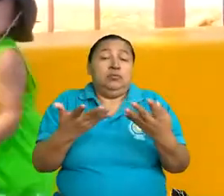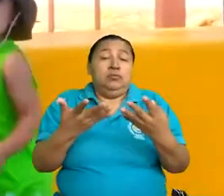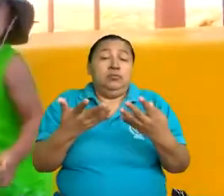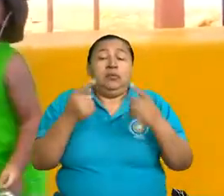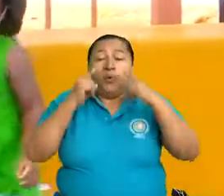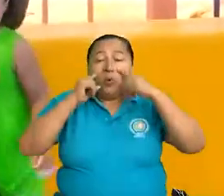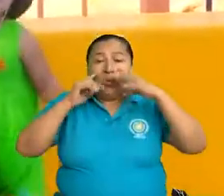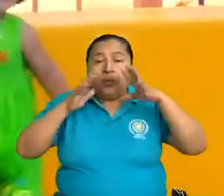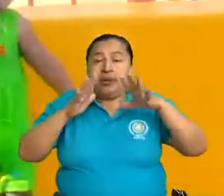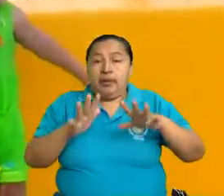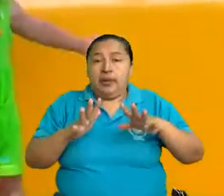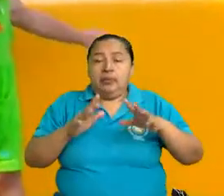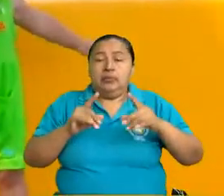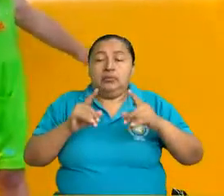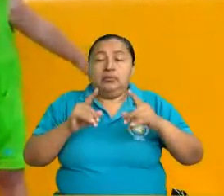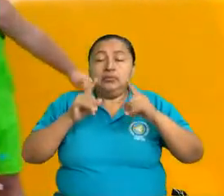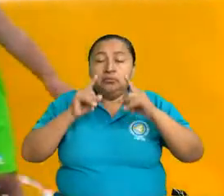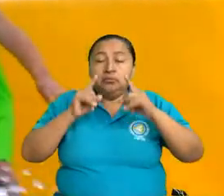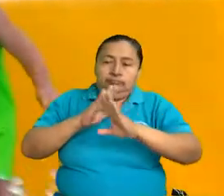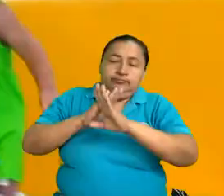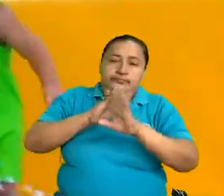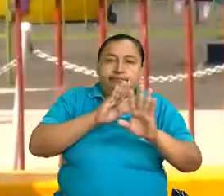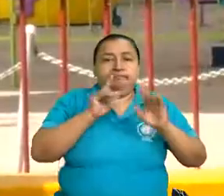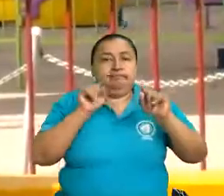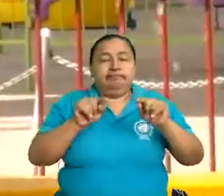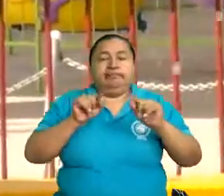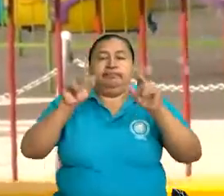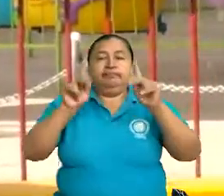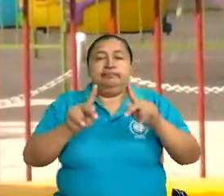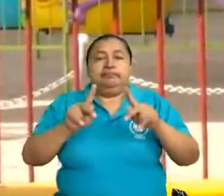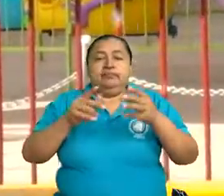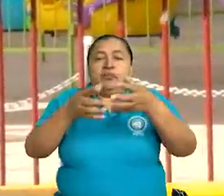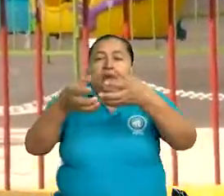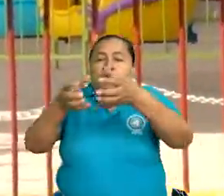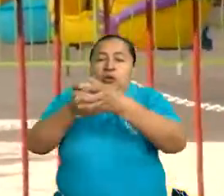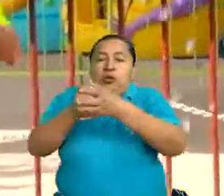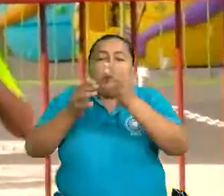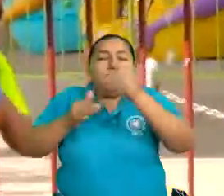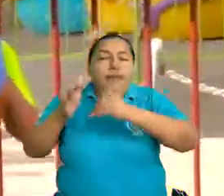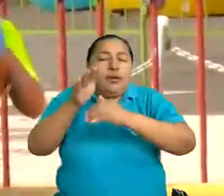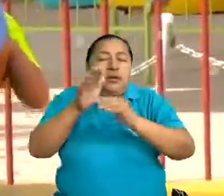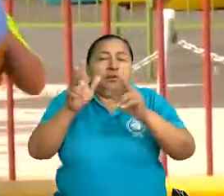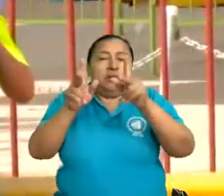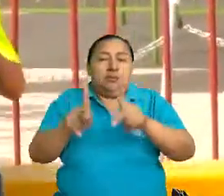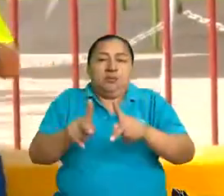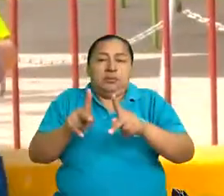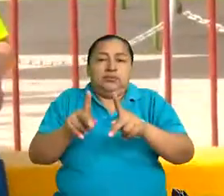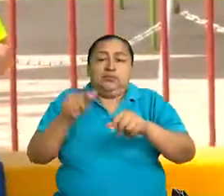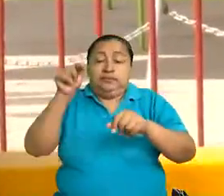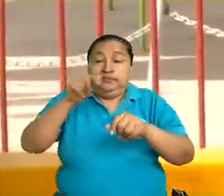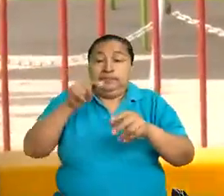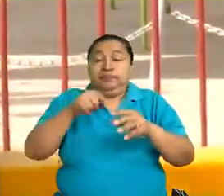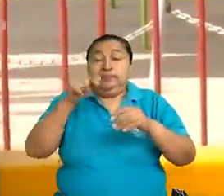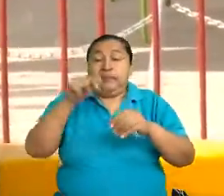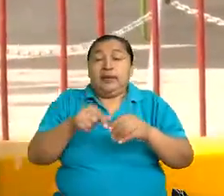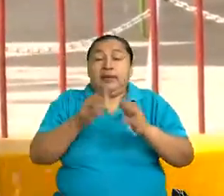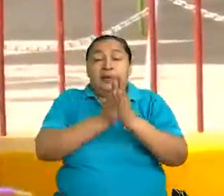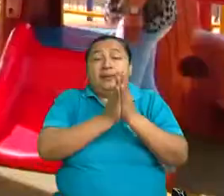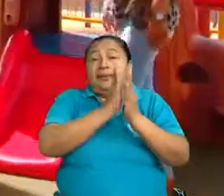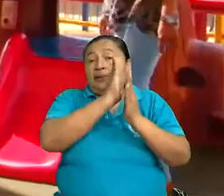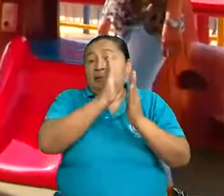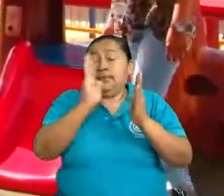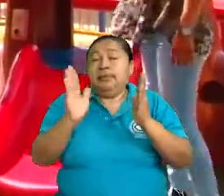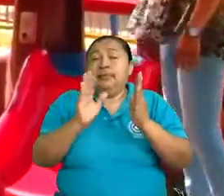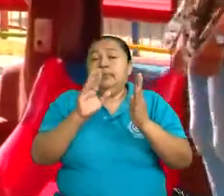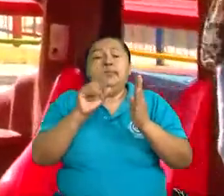protección, de resguardo de los sectores mayoritarios de la población. Aquí, este digesto jurídico